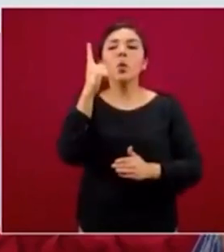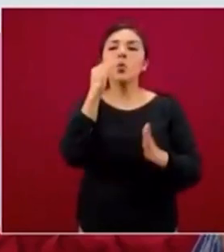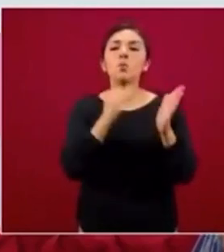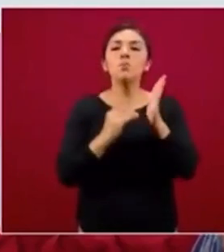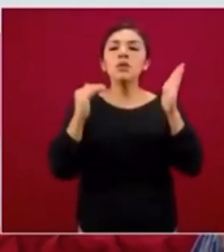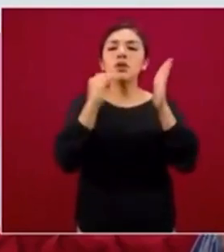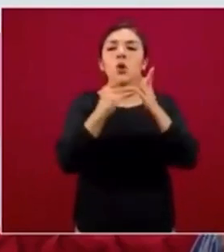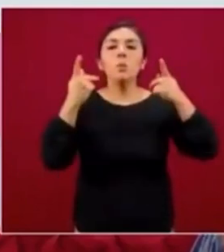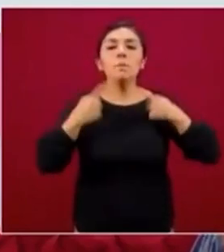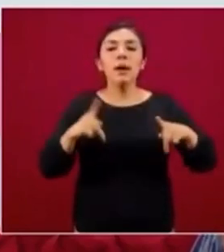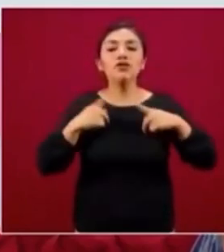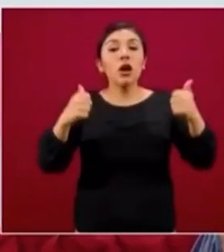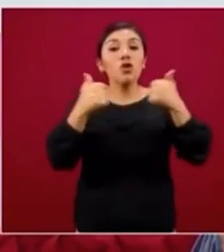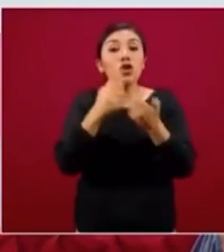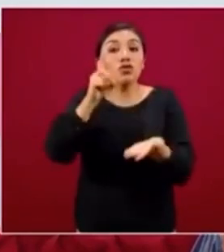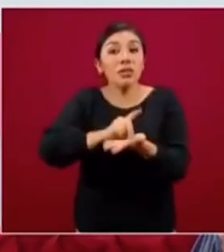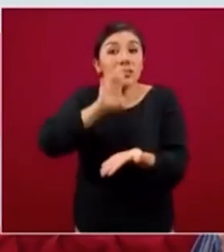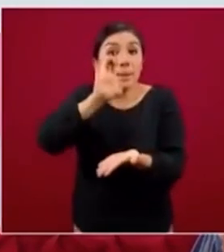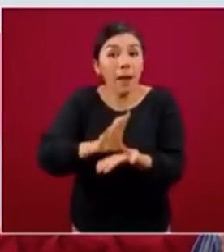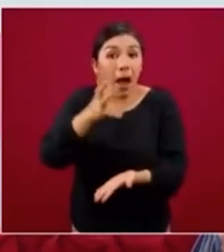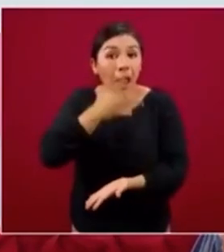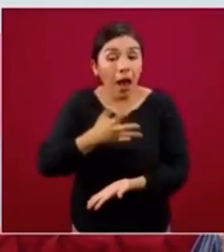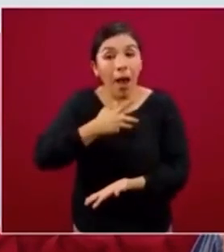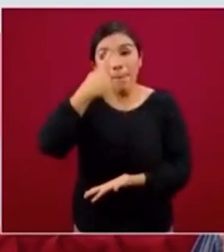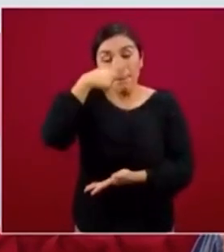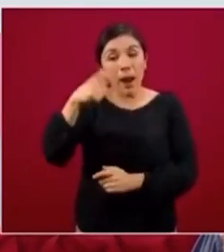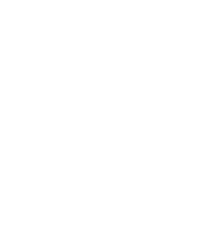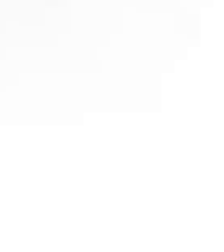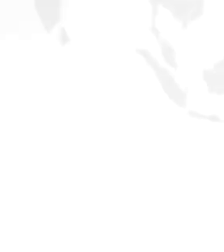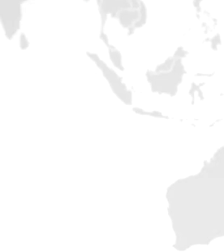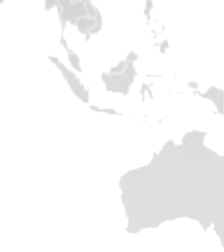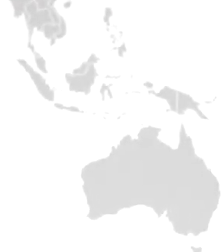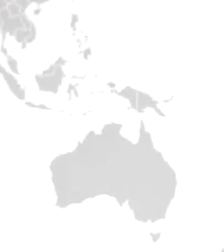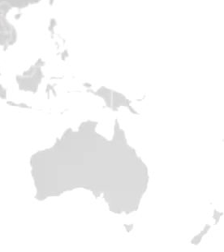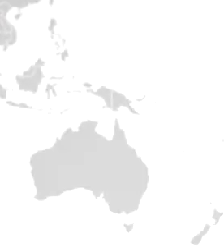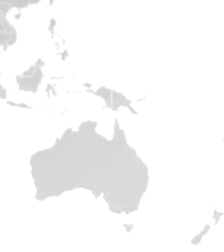millón de personas con discapacidad para tener esta pensión.